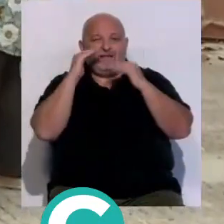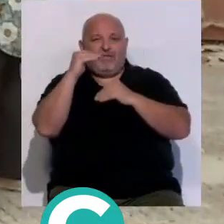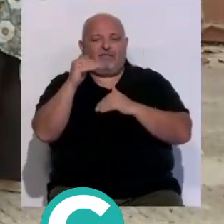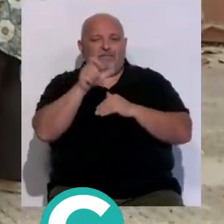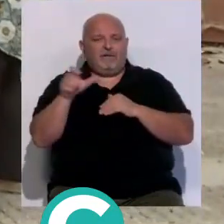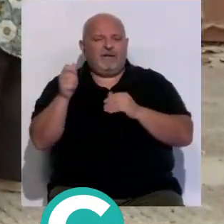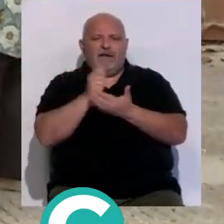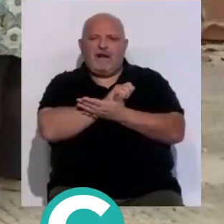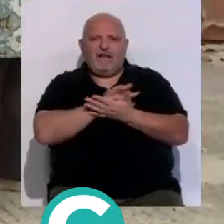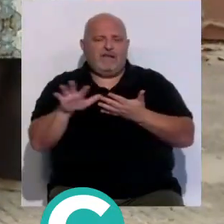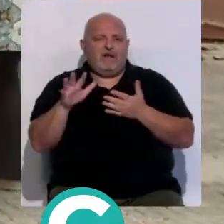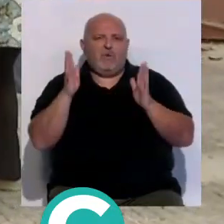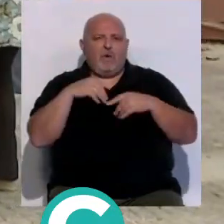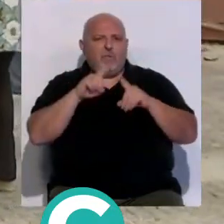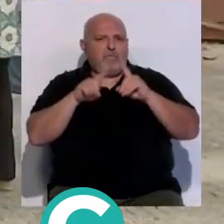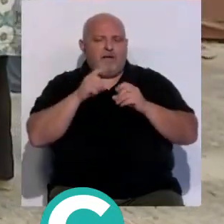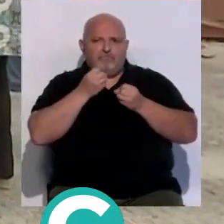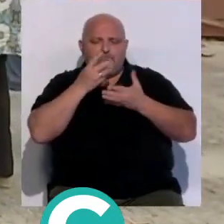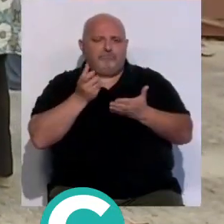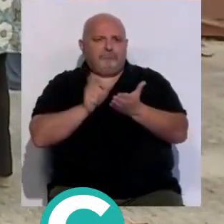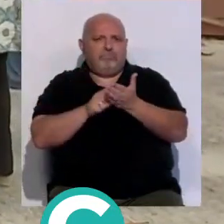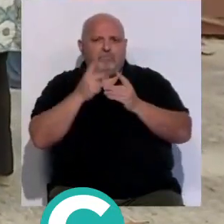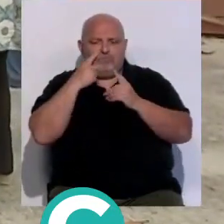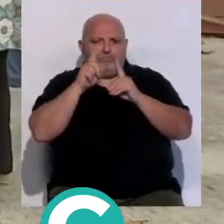víctimas es gratuito y no deja huella en la factura